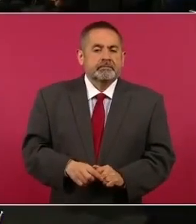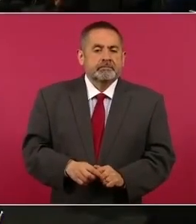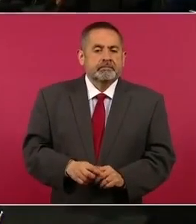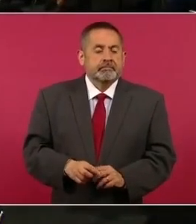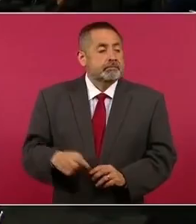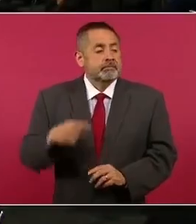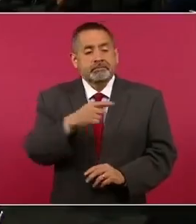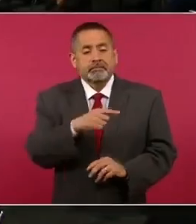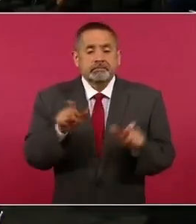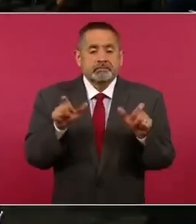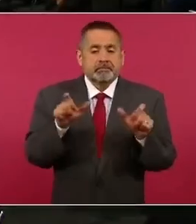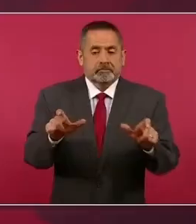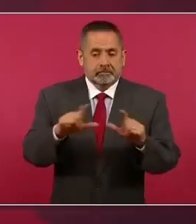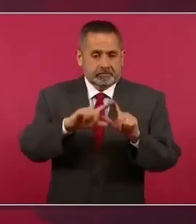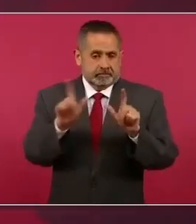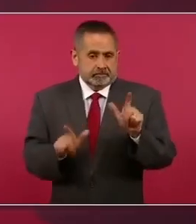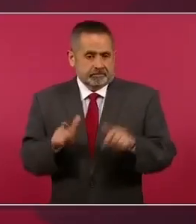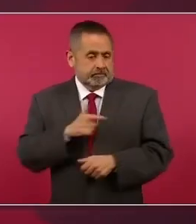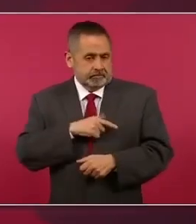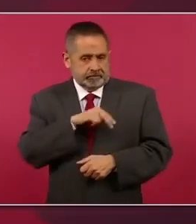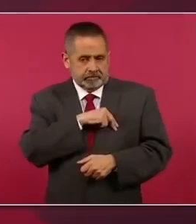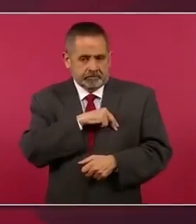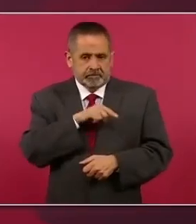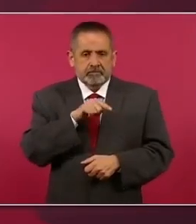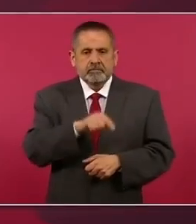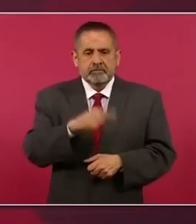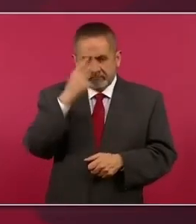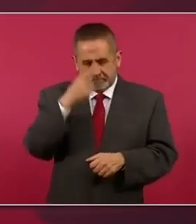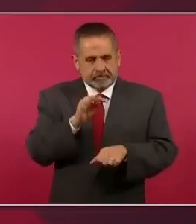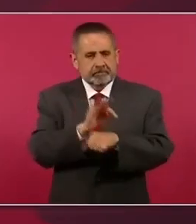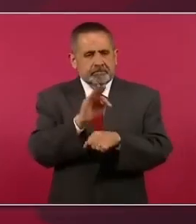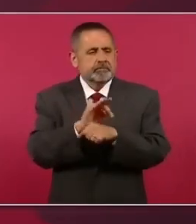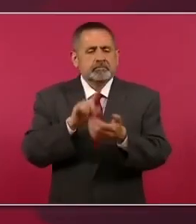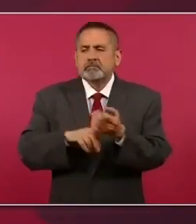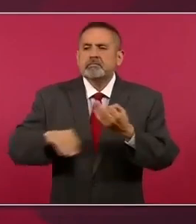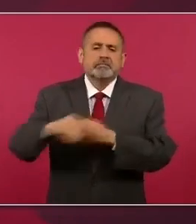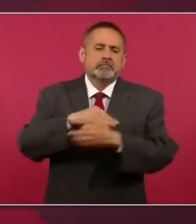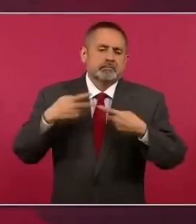guardia nacional es para proteger a la gente